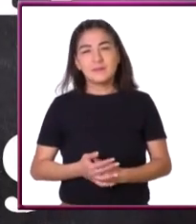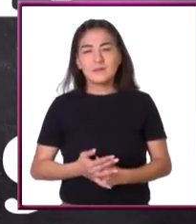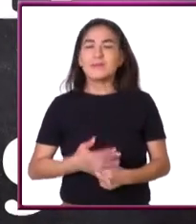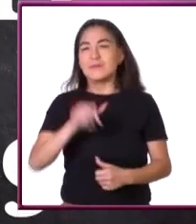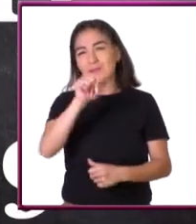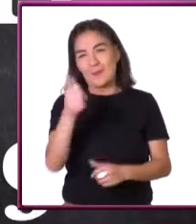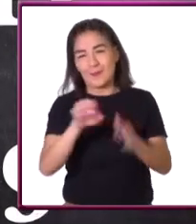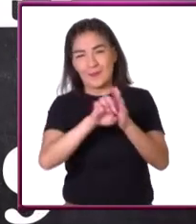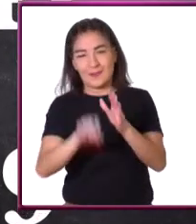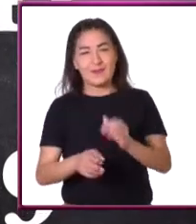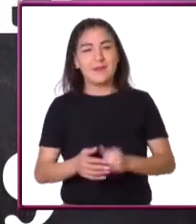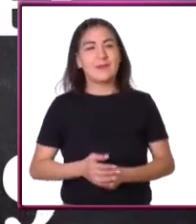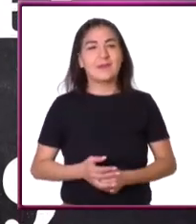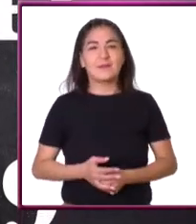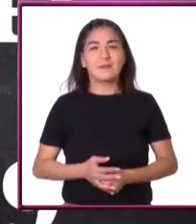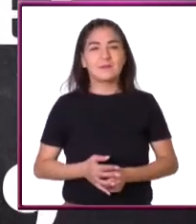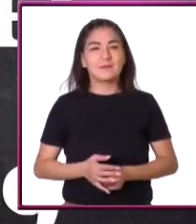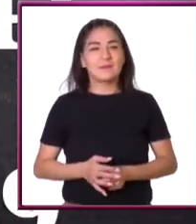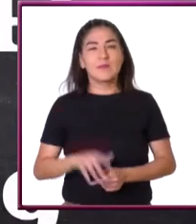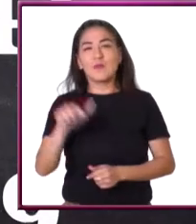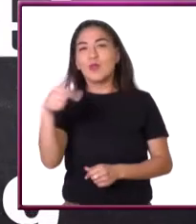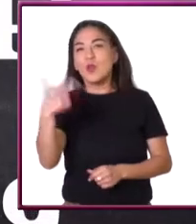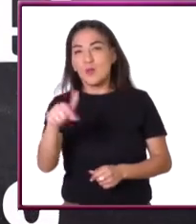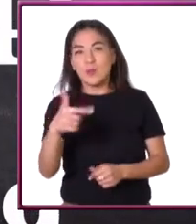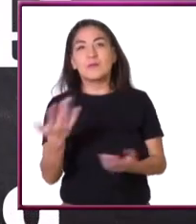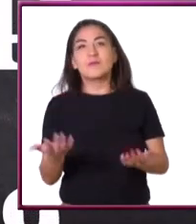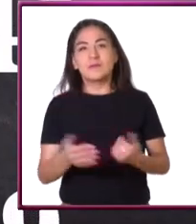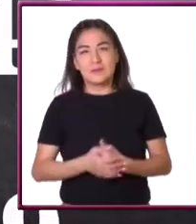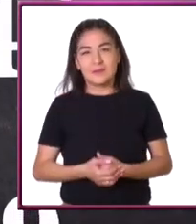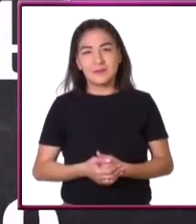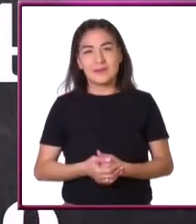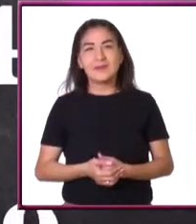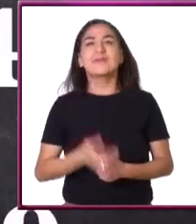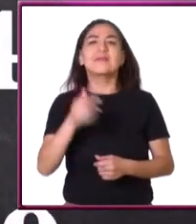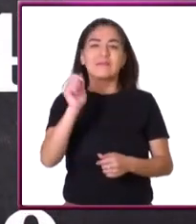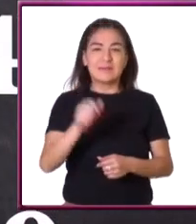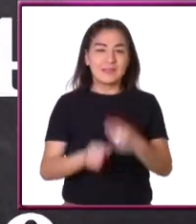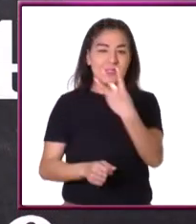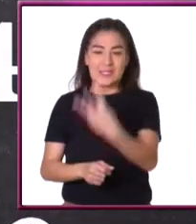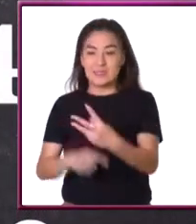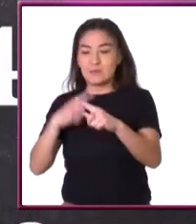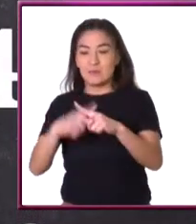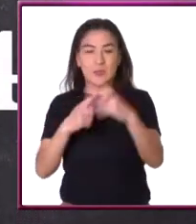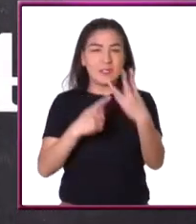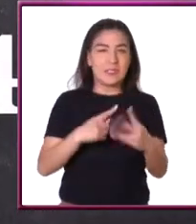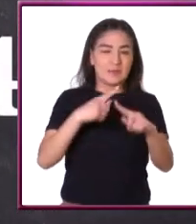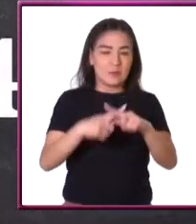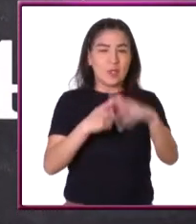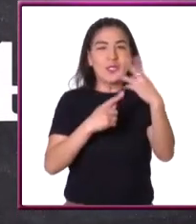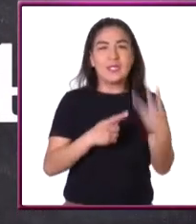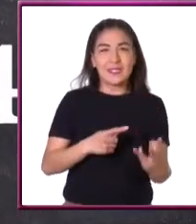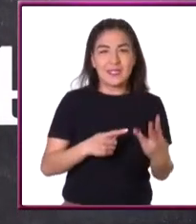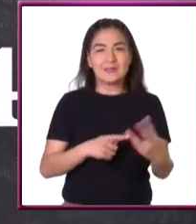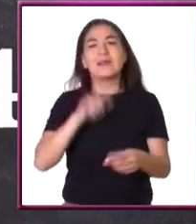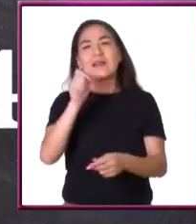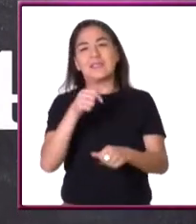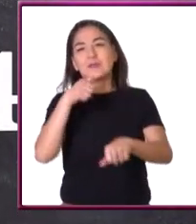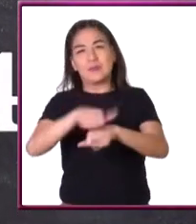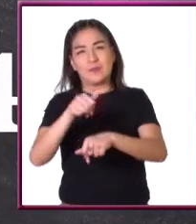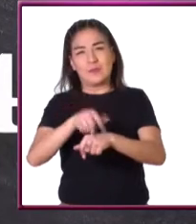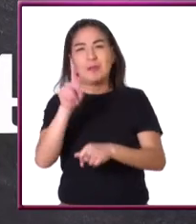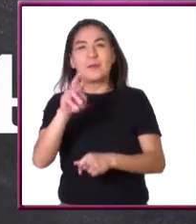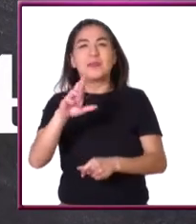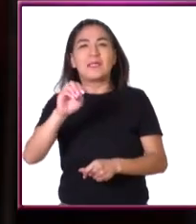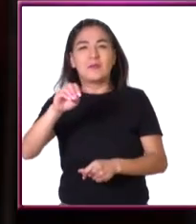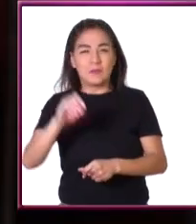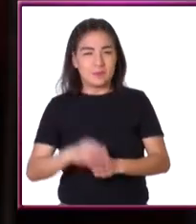Y otro ejemplo sería el 12, que es el producto de 3 por 3 por 3, en este caso de tres